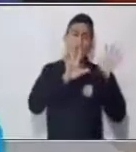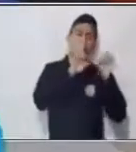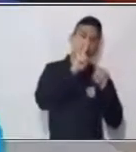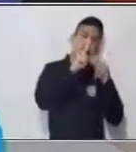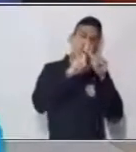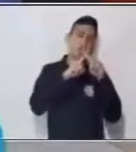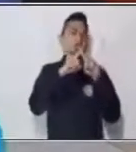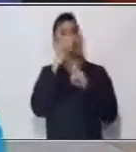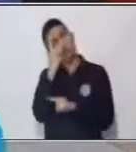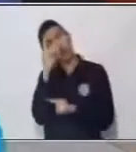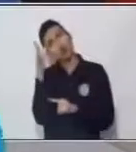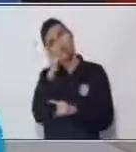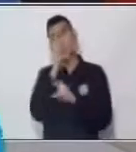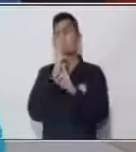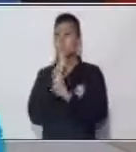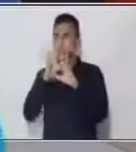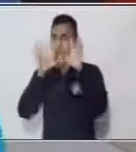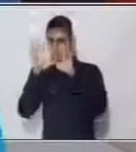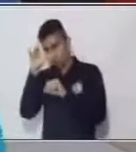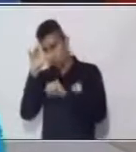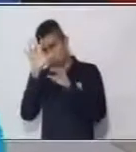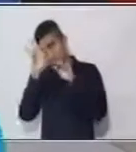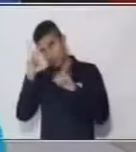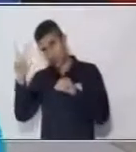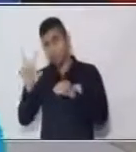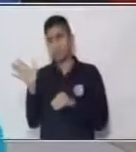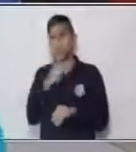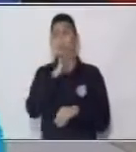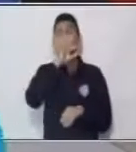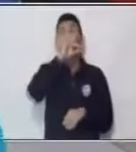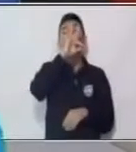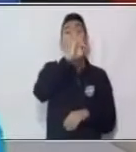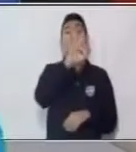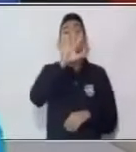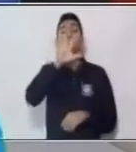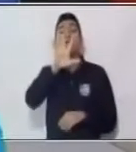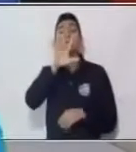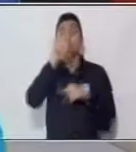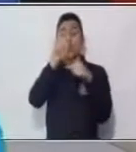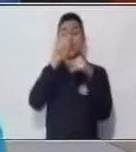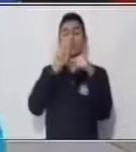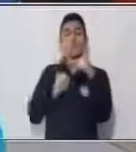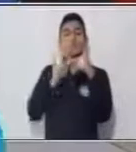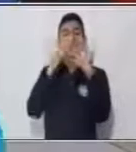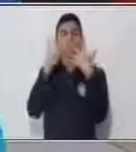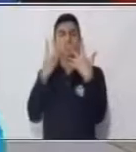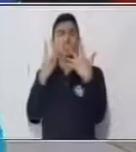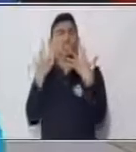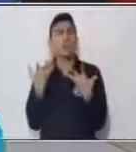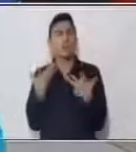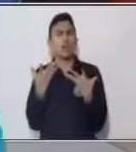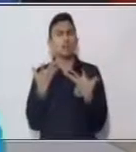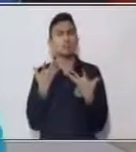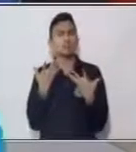Ahora dice 35 dividido 7. ¿Cuántos 7 caben en 35?